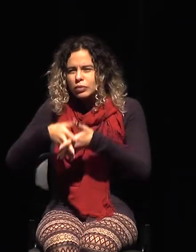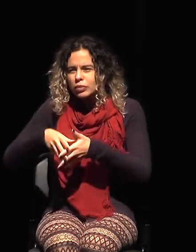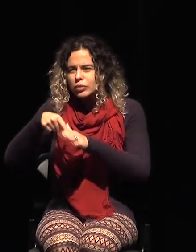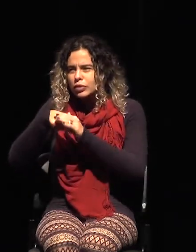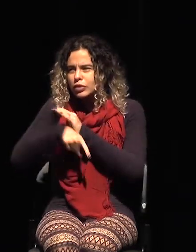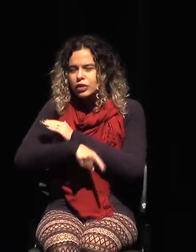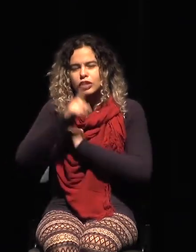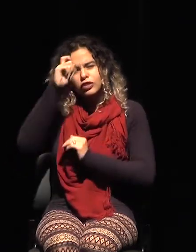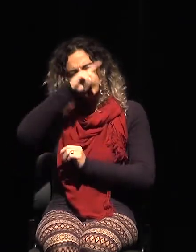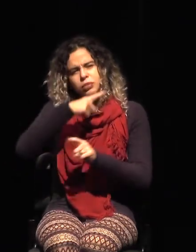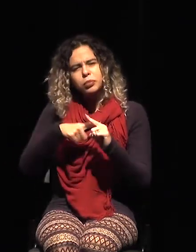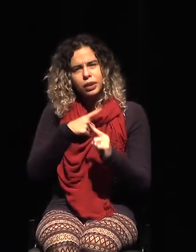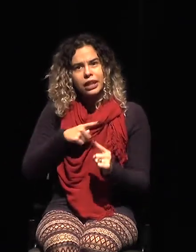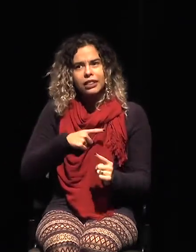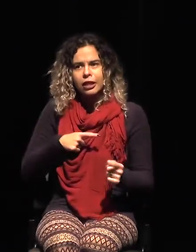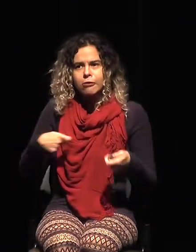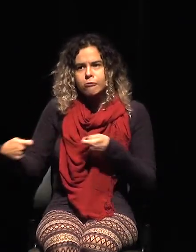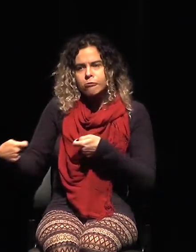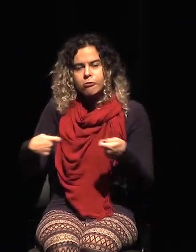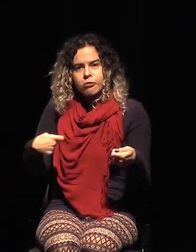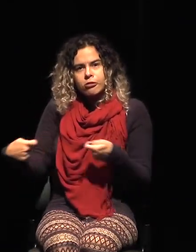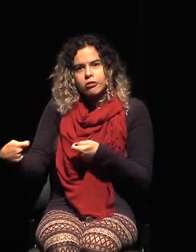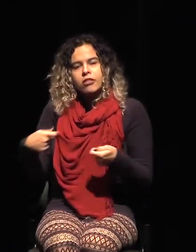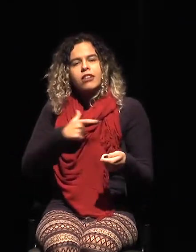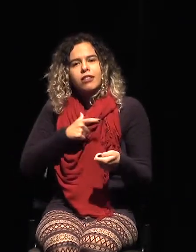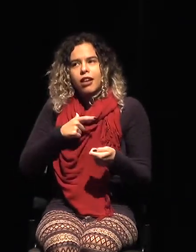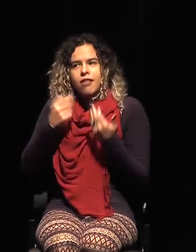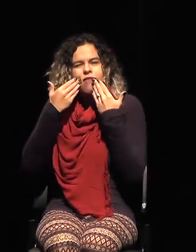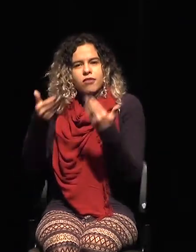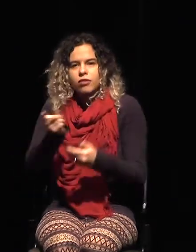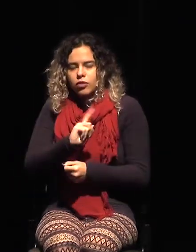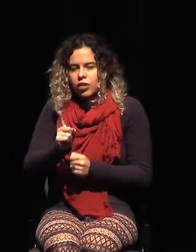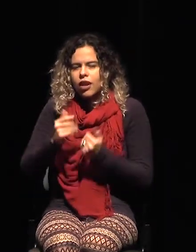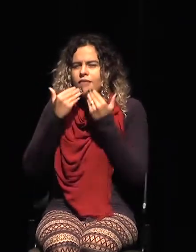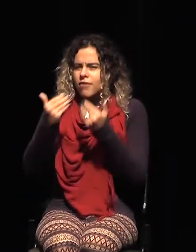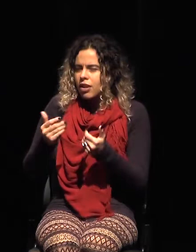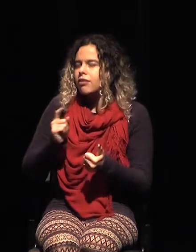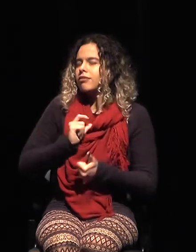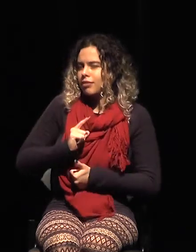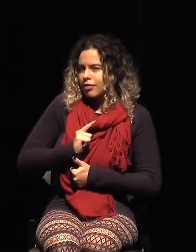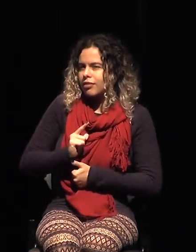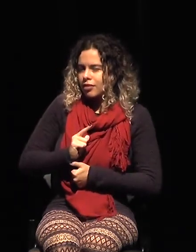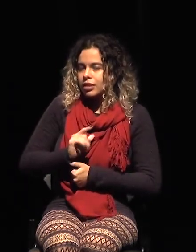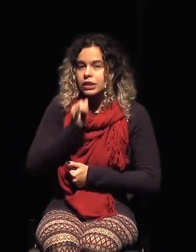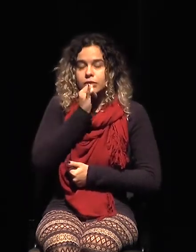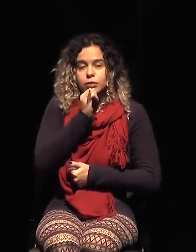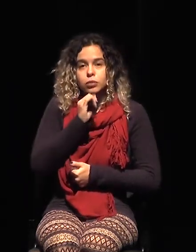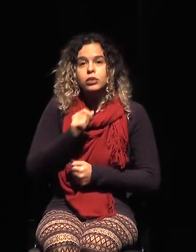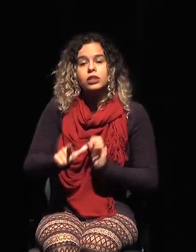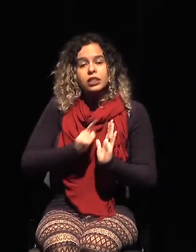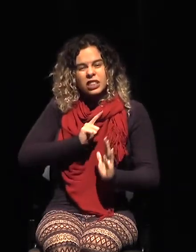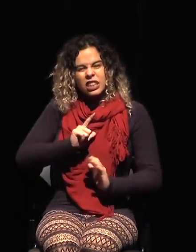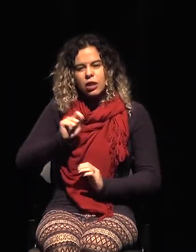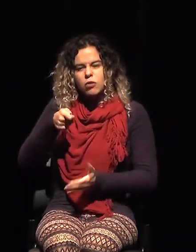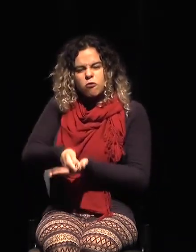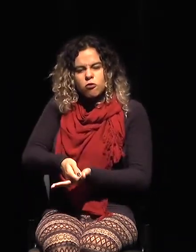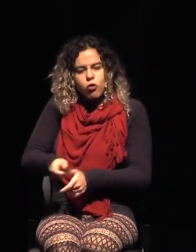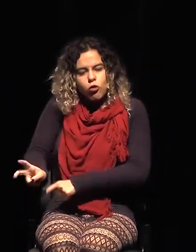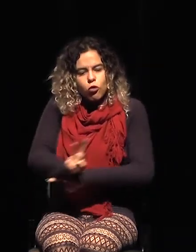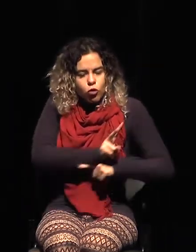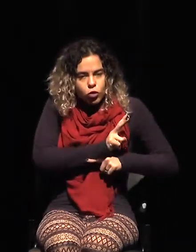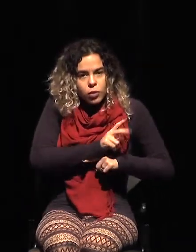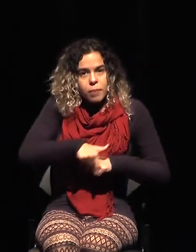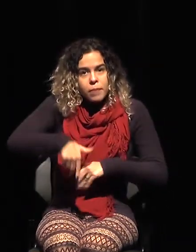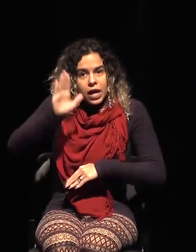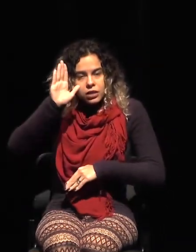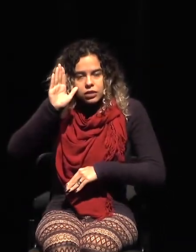revelada por las horas. Muchas veces se revela cuando se exige un mayor control y a la vez también se exige un